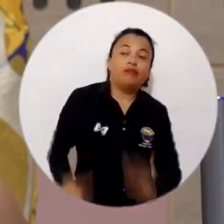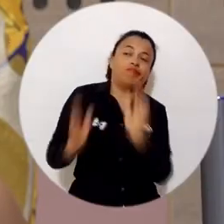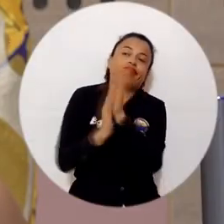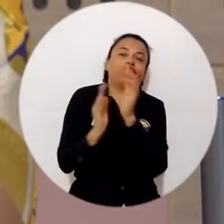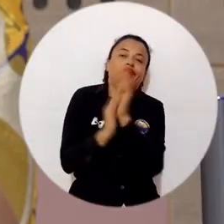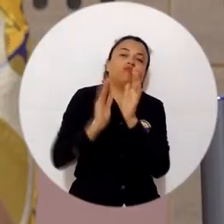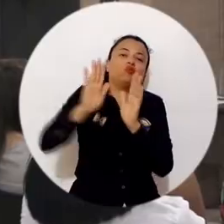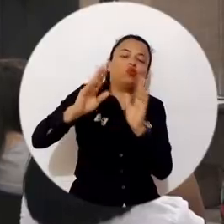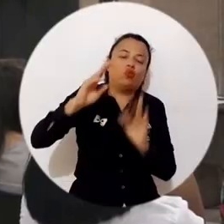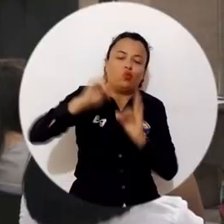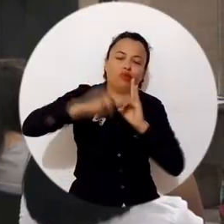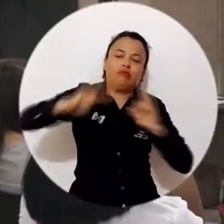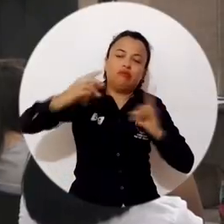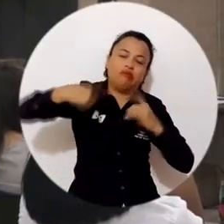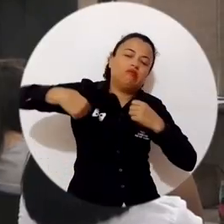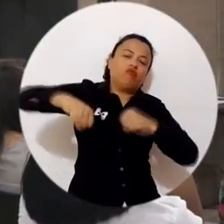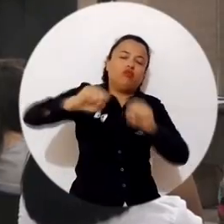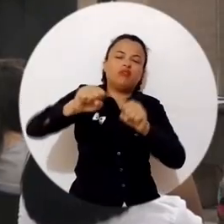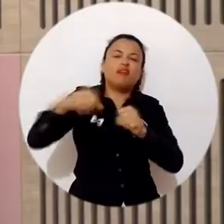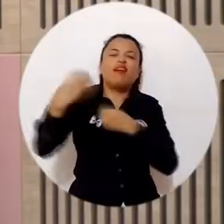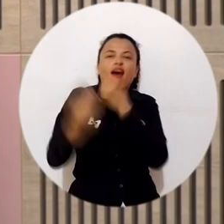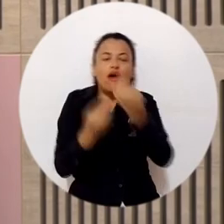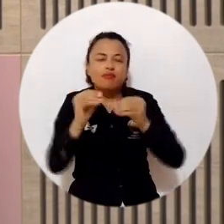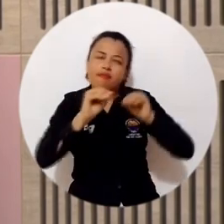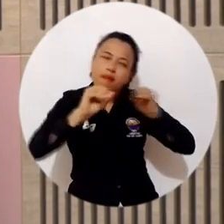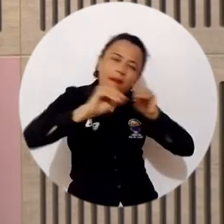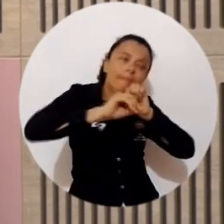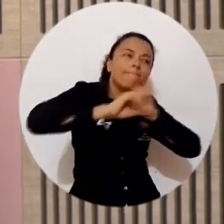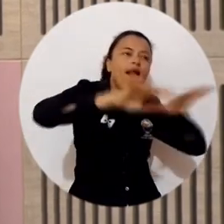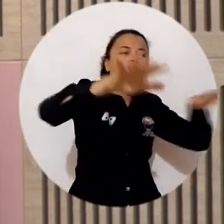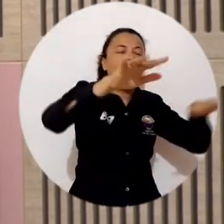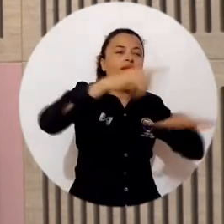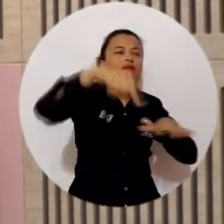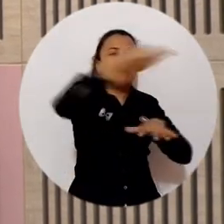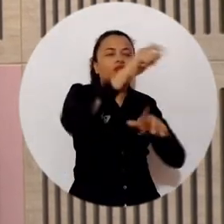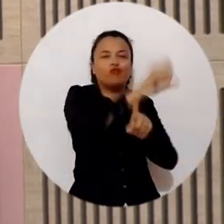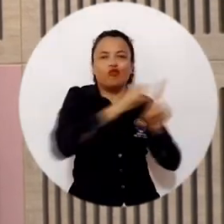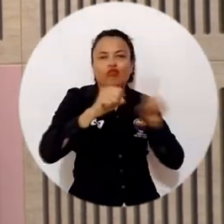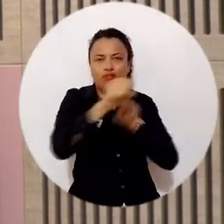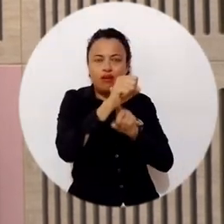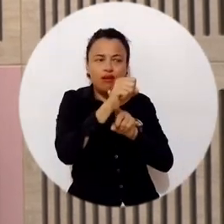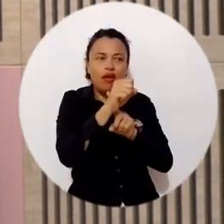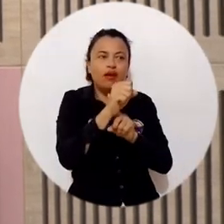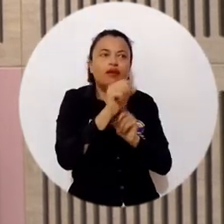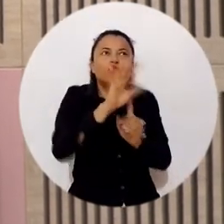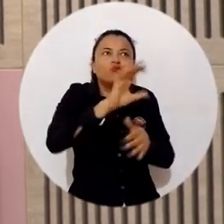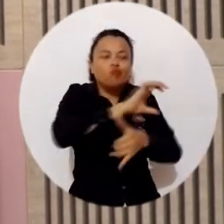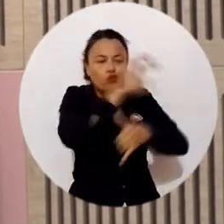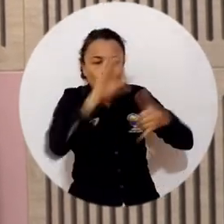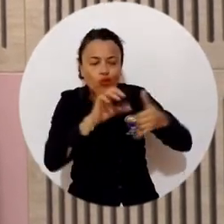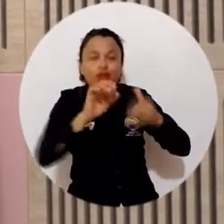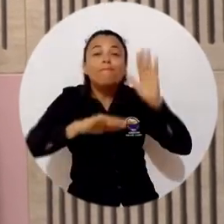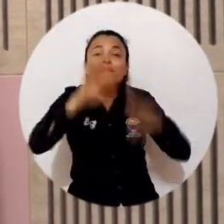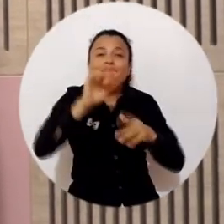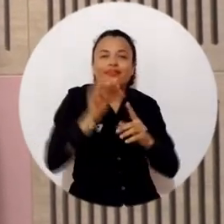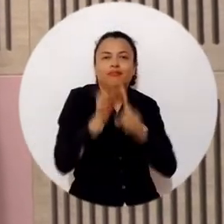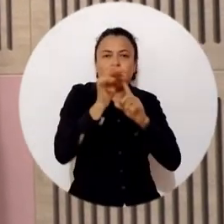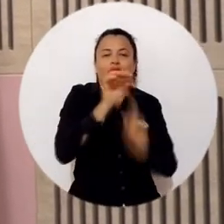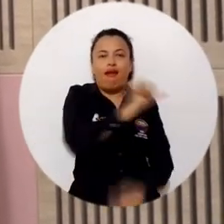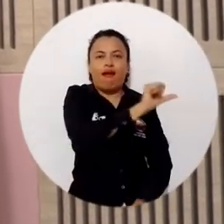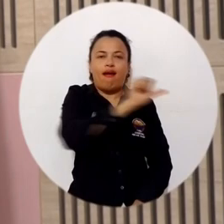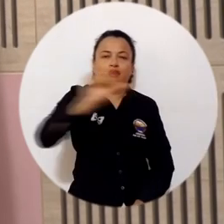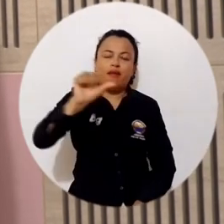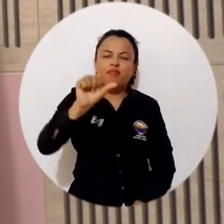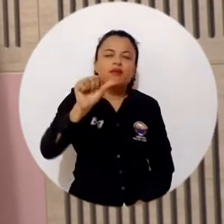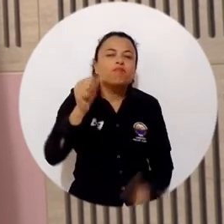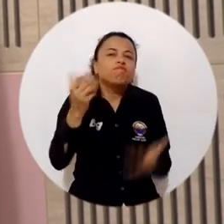Celebro la Universidad del Magdalena, se esfuerce por enviar también un mensaje a la sociedad del Caribe colombiano y sobre todo a las